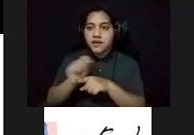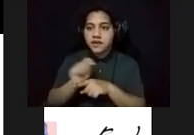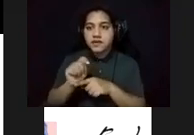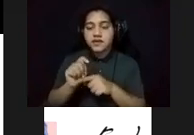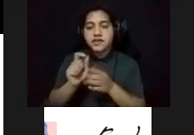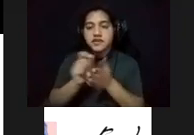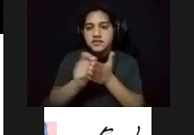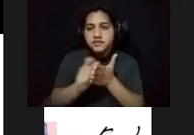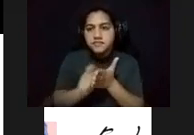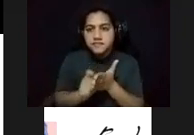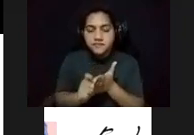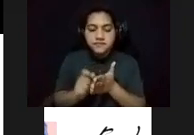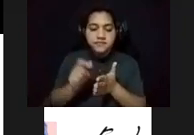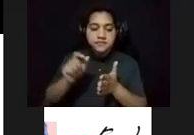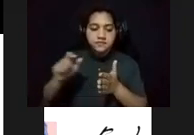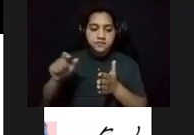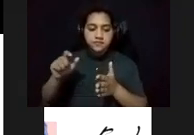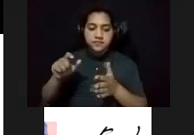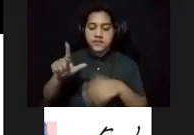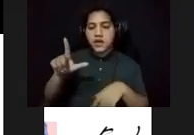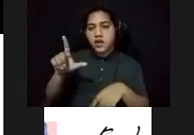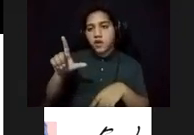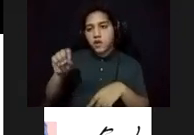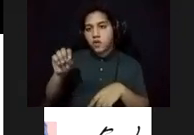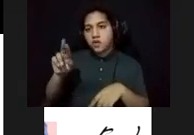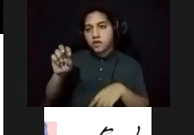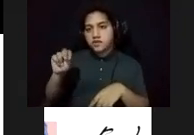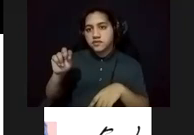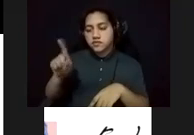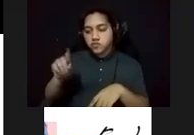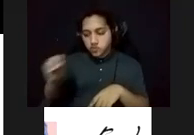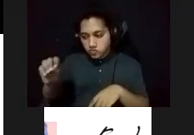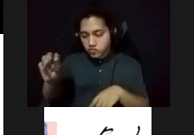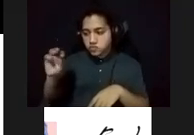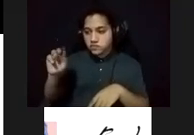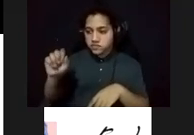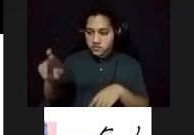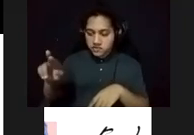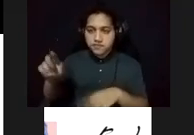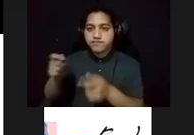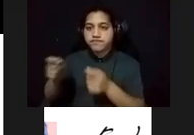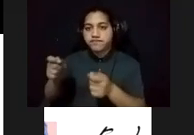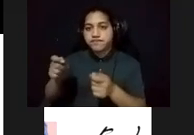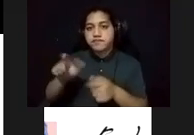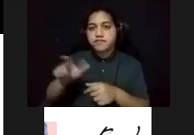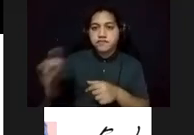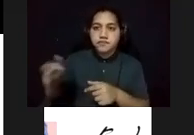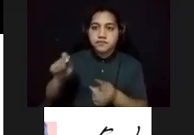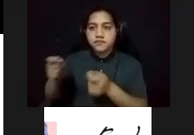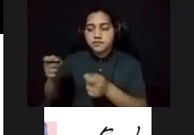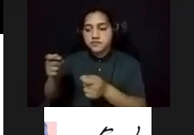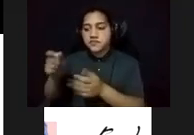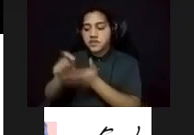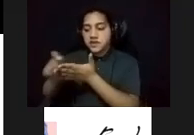luego que el artista Lorenzo Omar pasa a dirigir el taller de la gráfica del Instituto de